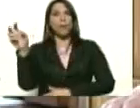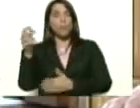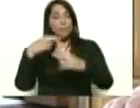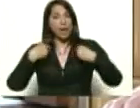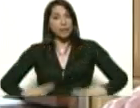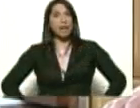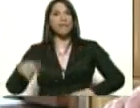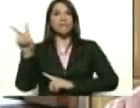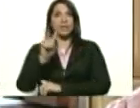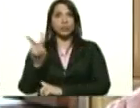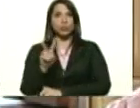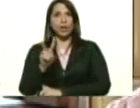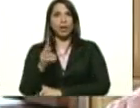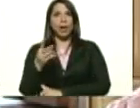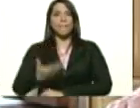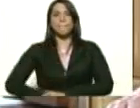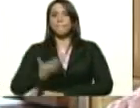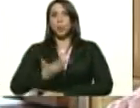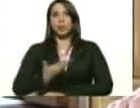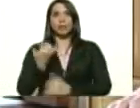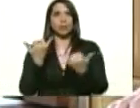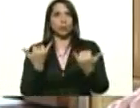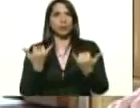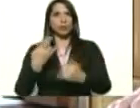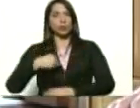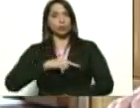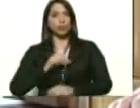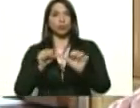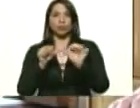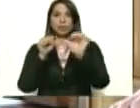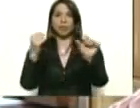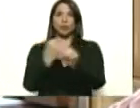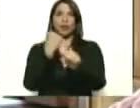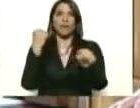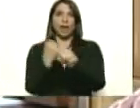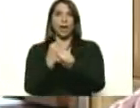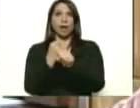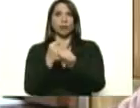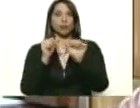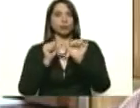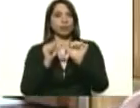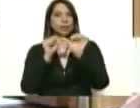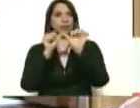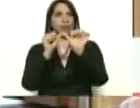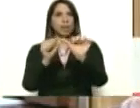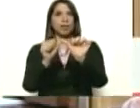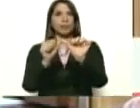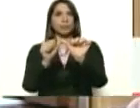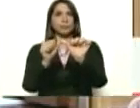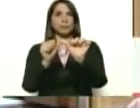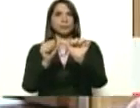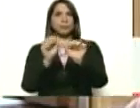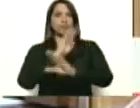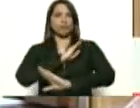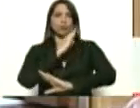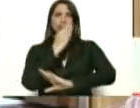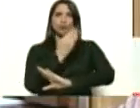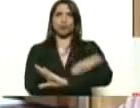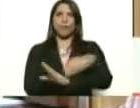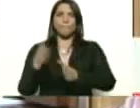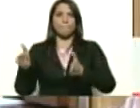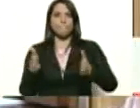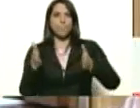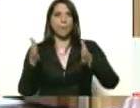es fundamental en este momento. Nosotros seguiremos trabajando y seguiremos reforzando ese camino